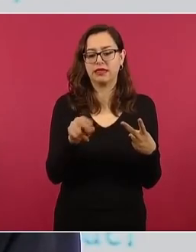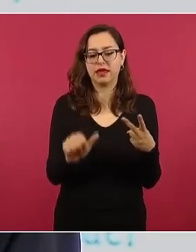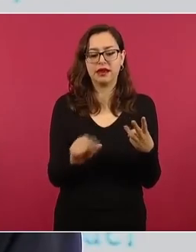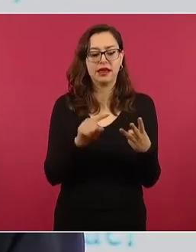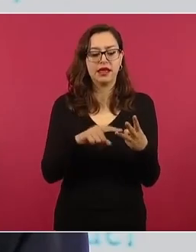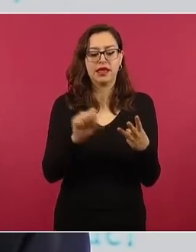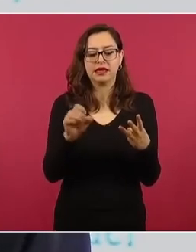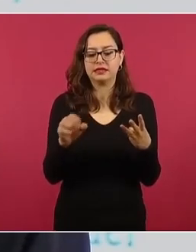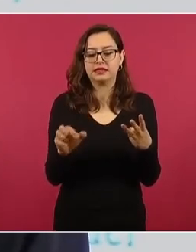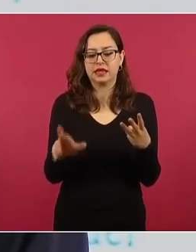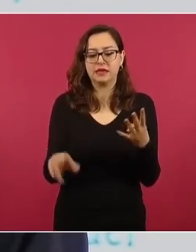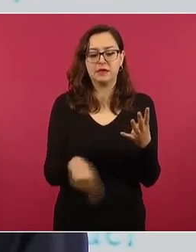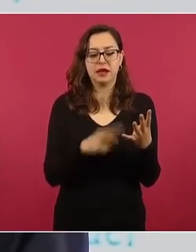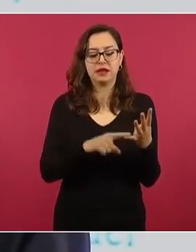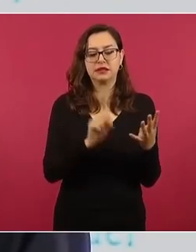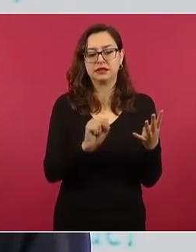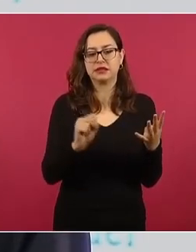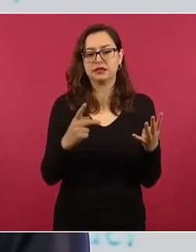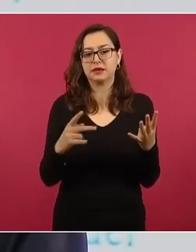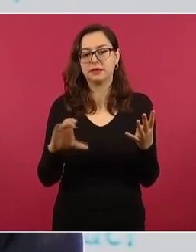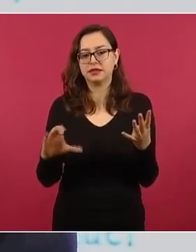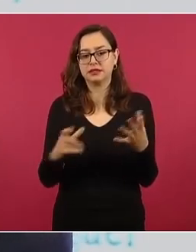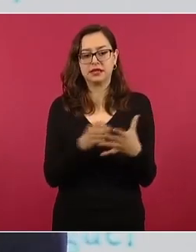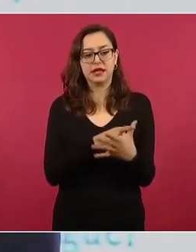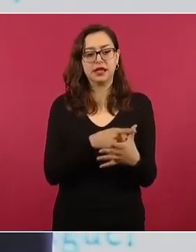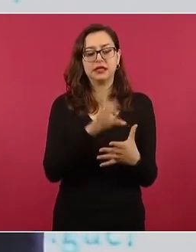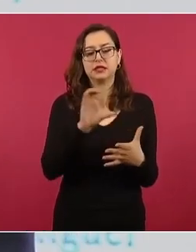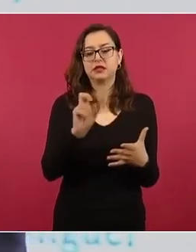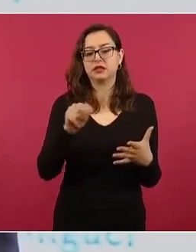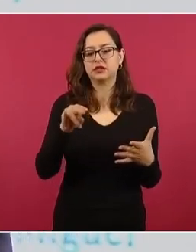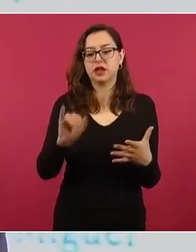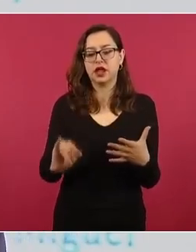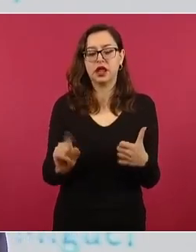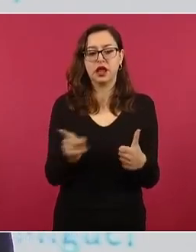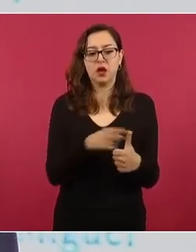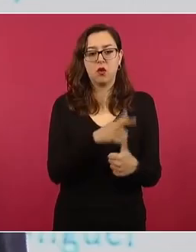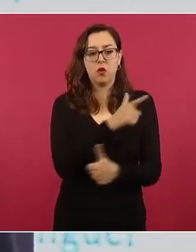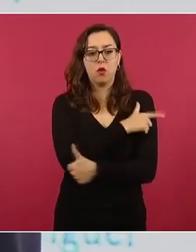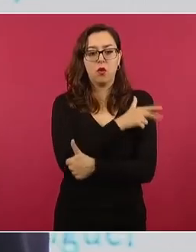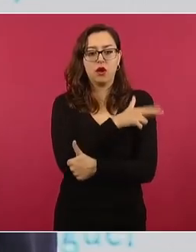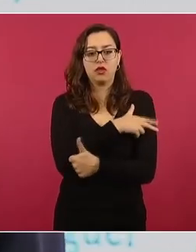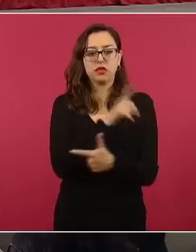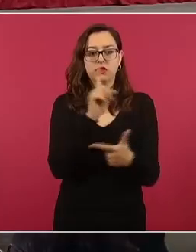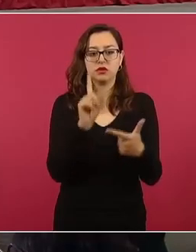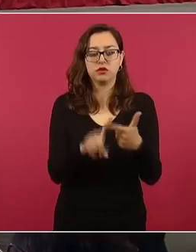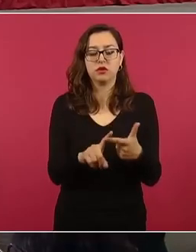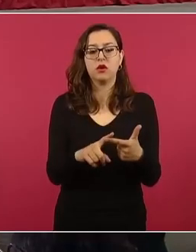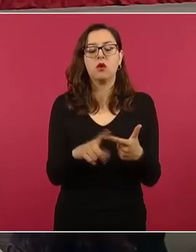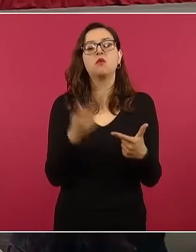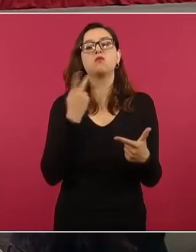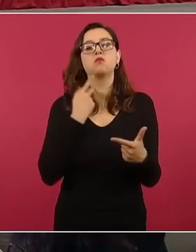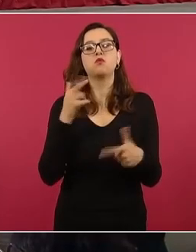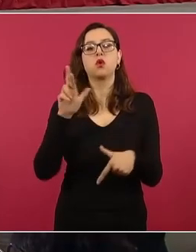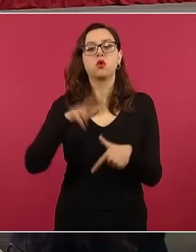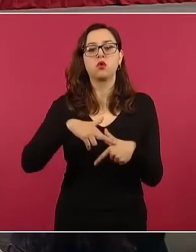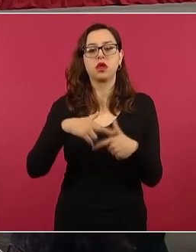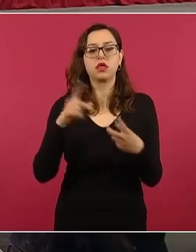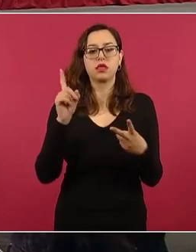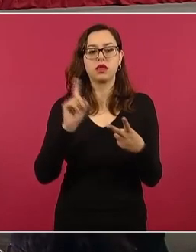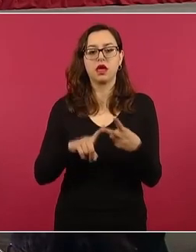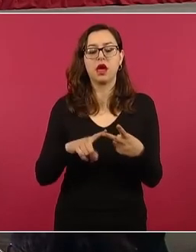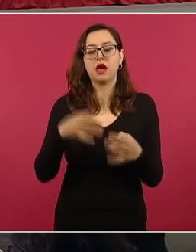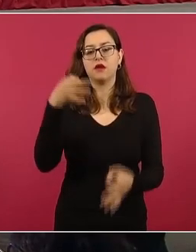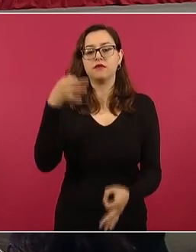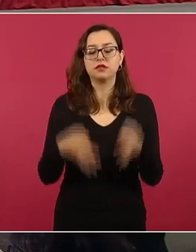la Secretaría de Seguridad y Protección Ciudadana, el Centro Nacional de Inteligencia, la Guardia Nacional, la Procuraduría y Fiscalía del